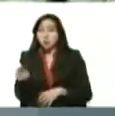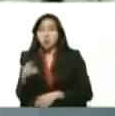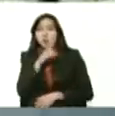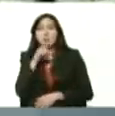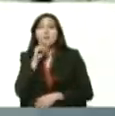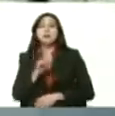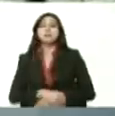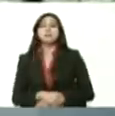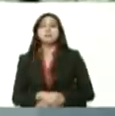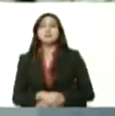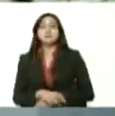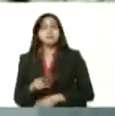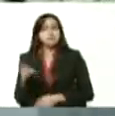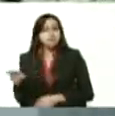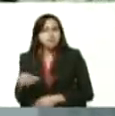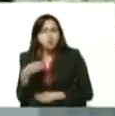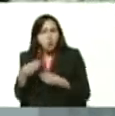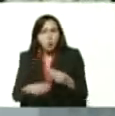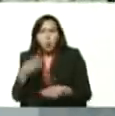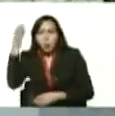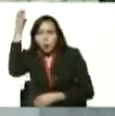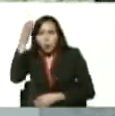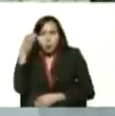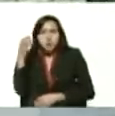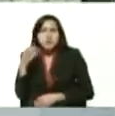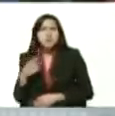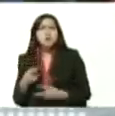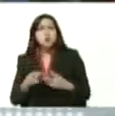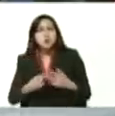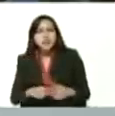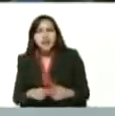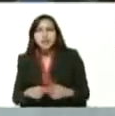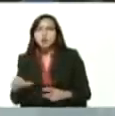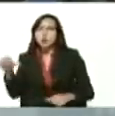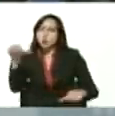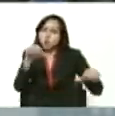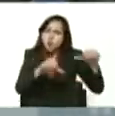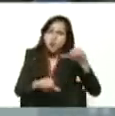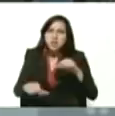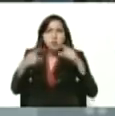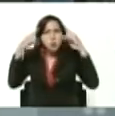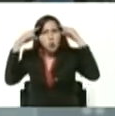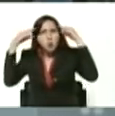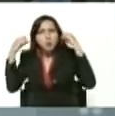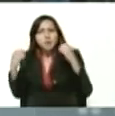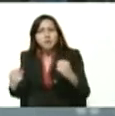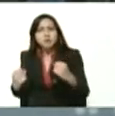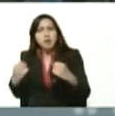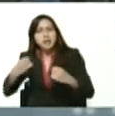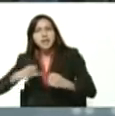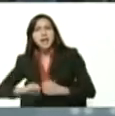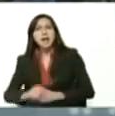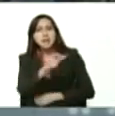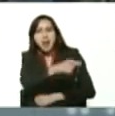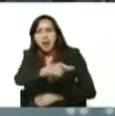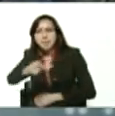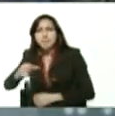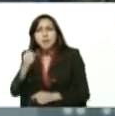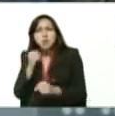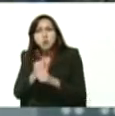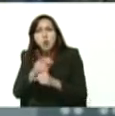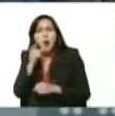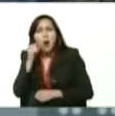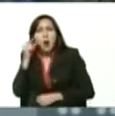fíjense ustedes el conocimiento técnico científico profesional de los trabajadores las